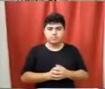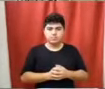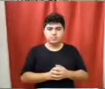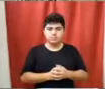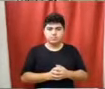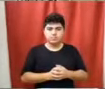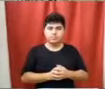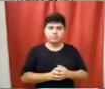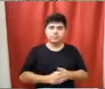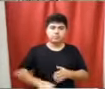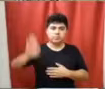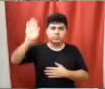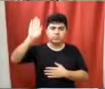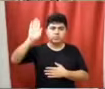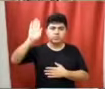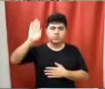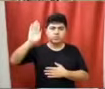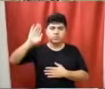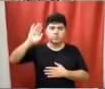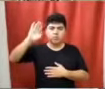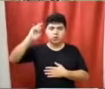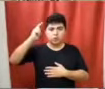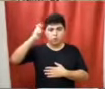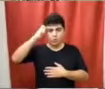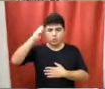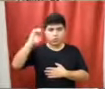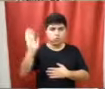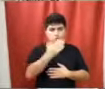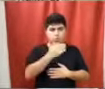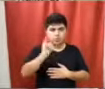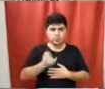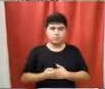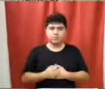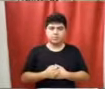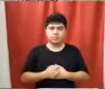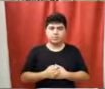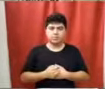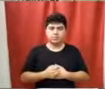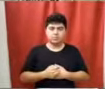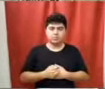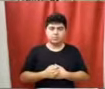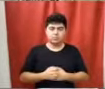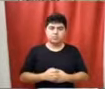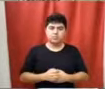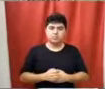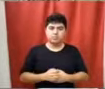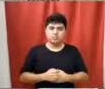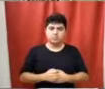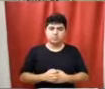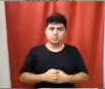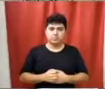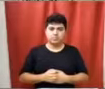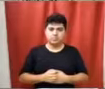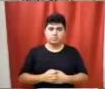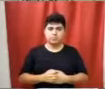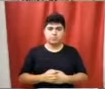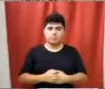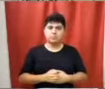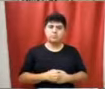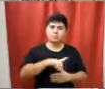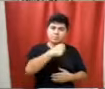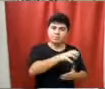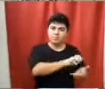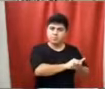Bien, lo pongo a votación. Voto afirmativo de todos los concejales, pasa a archivo. La siguiente